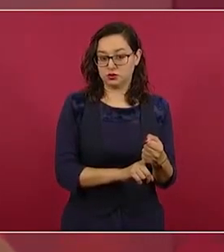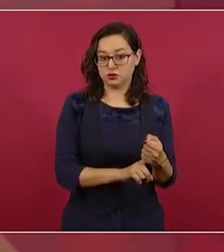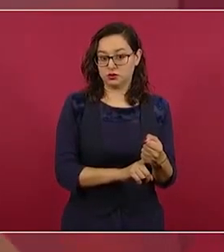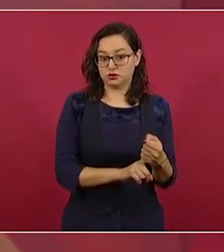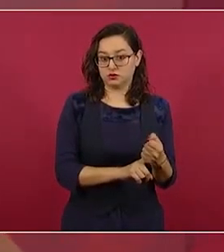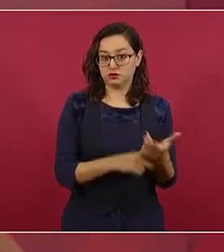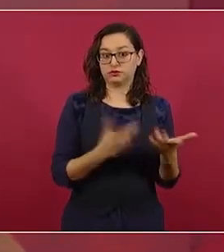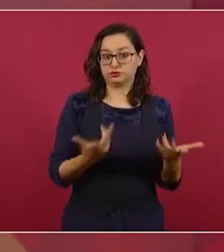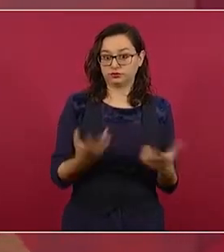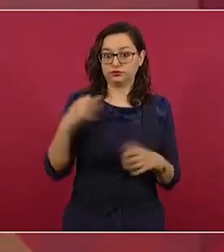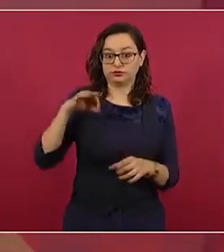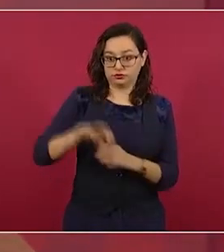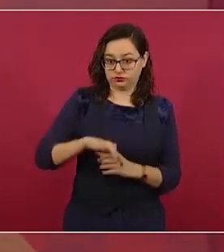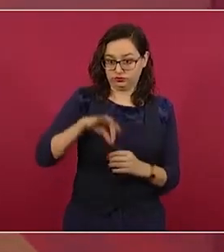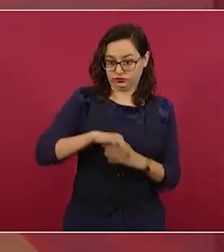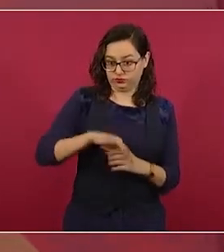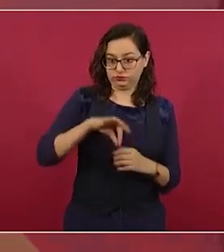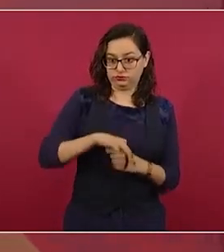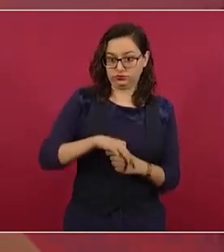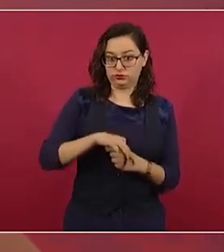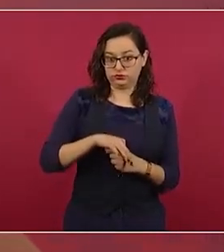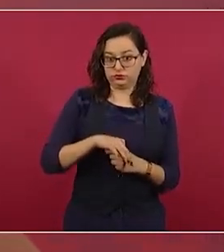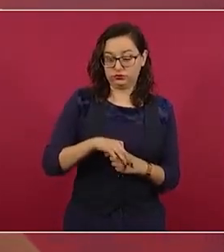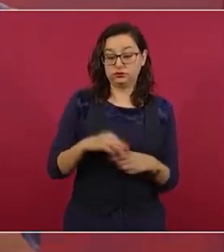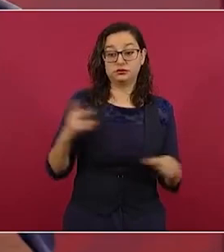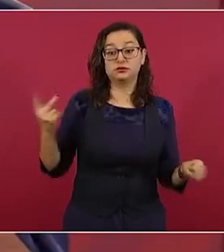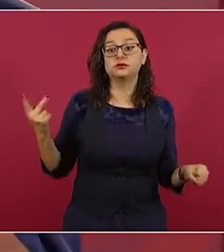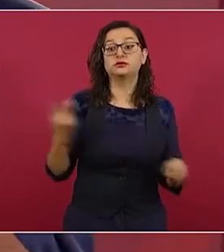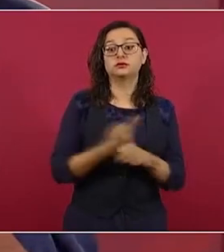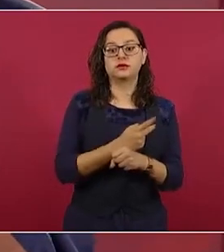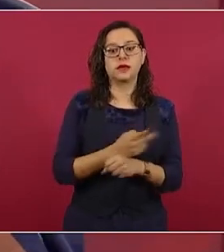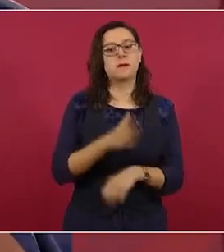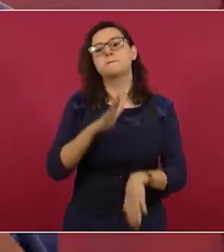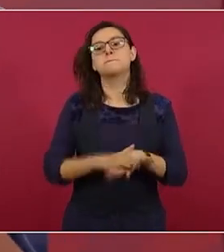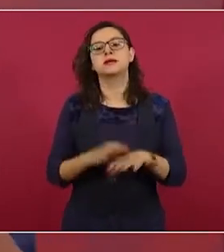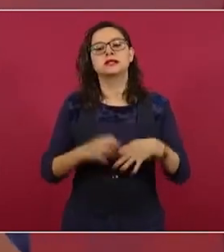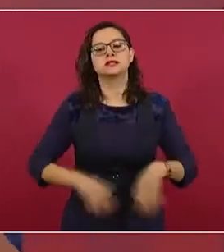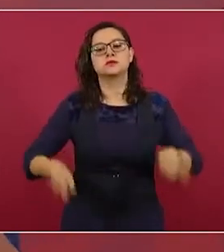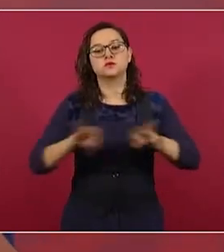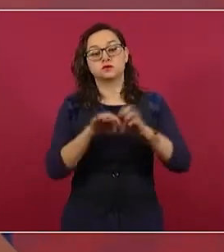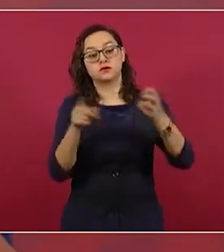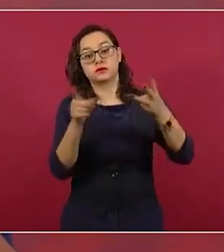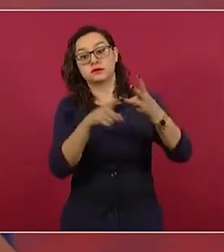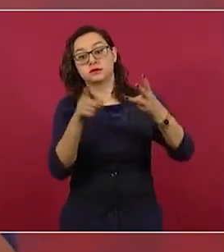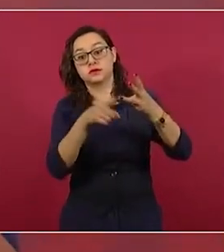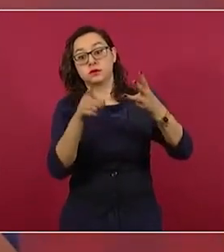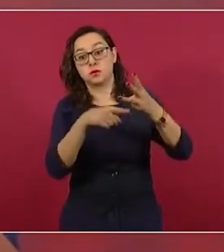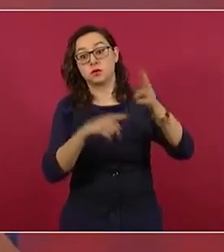Y en un proceso de transformación lo más importante es el programa,